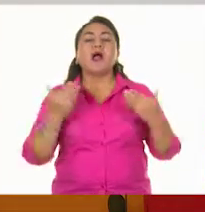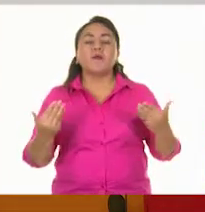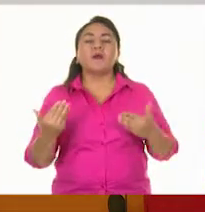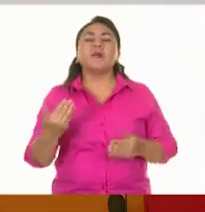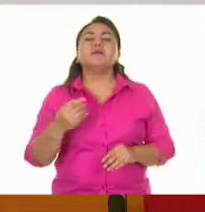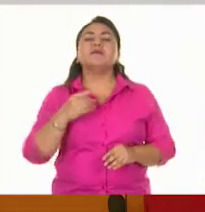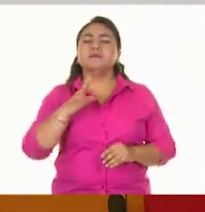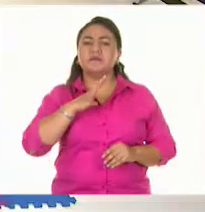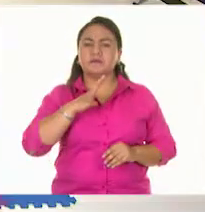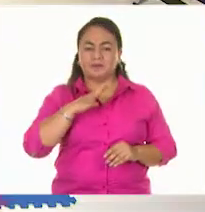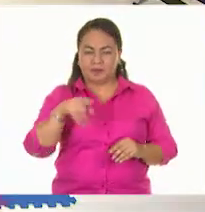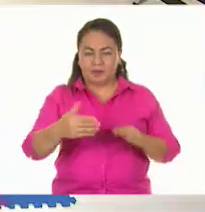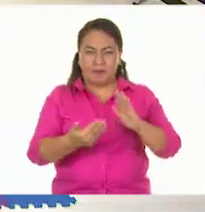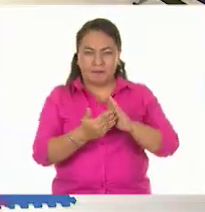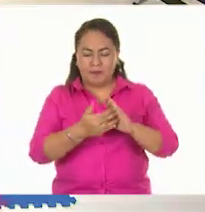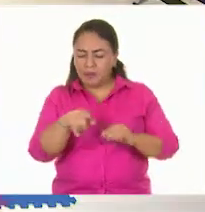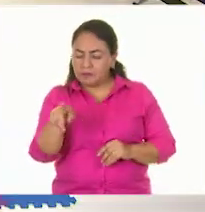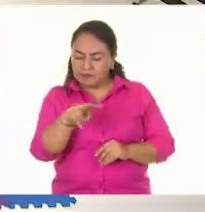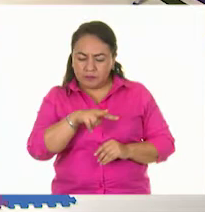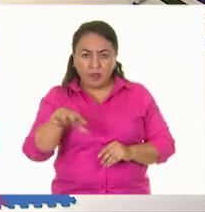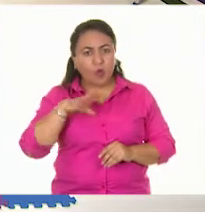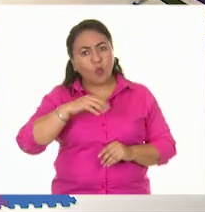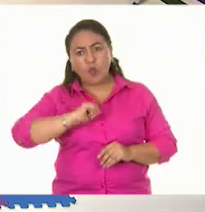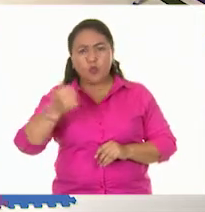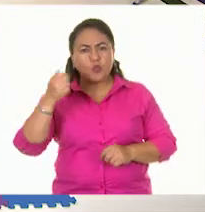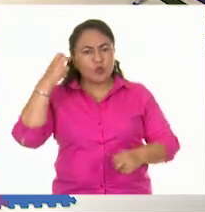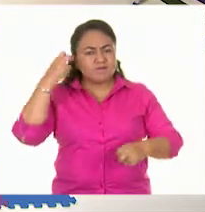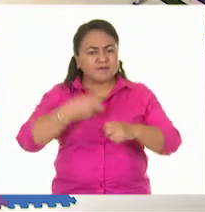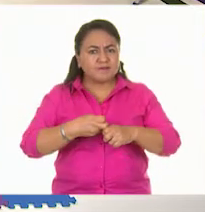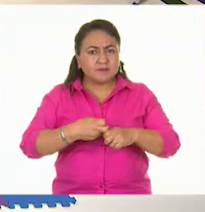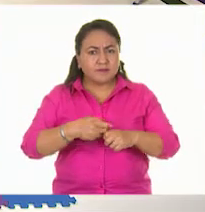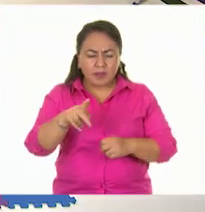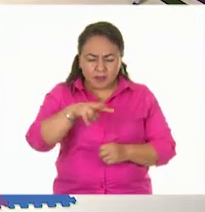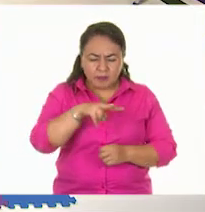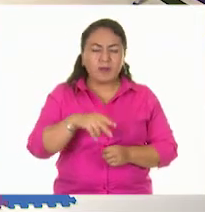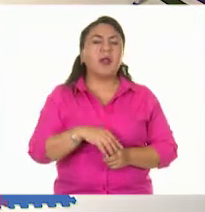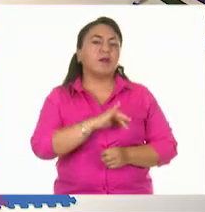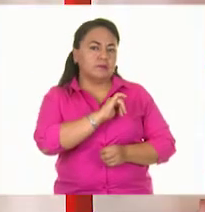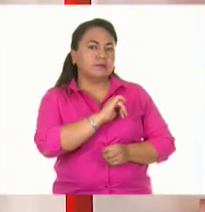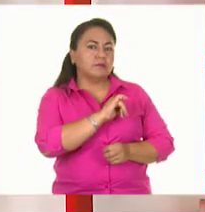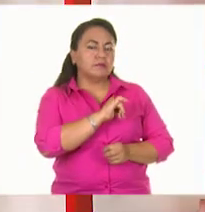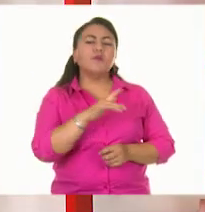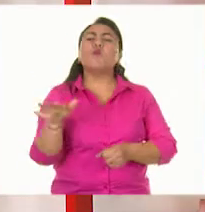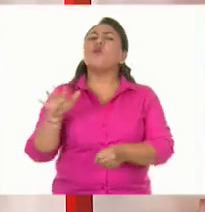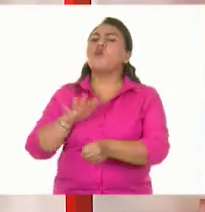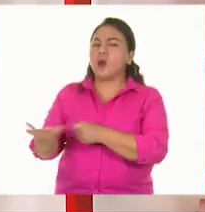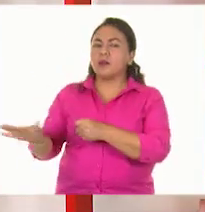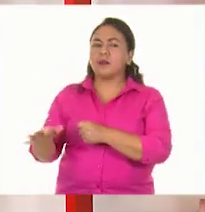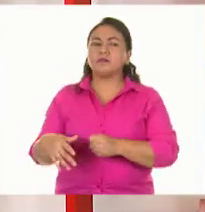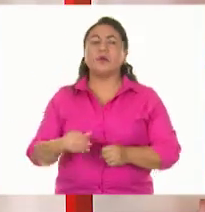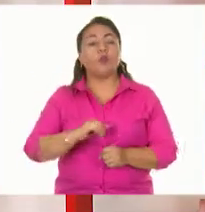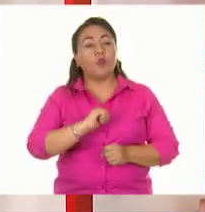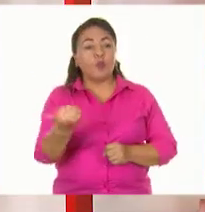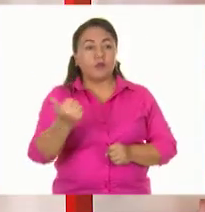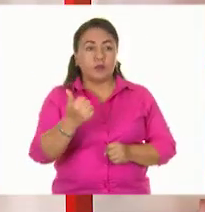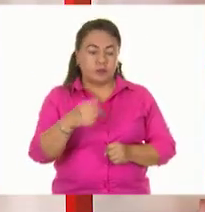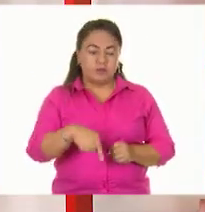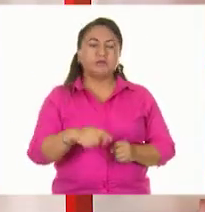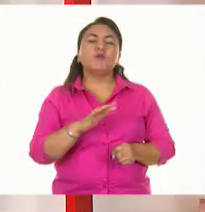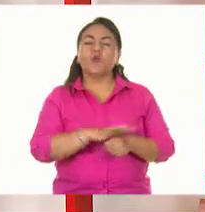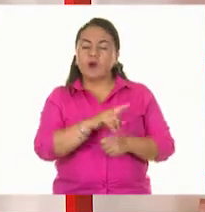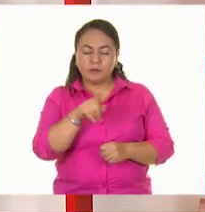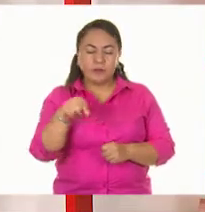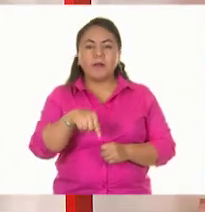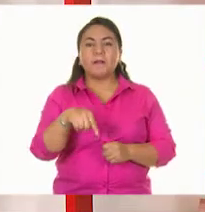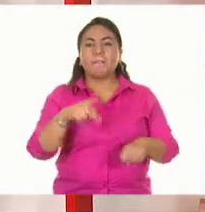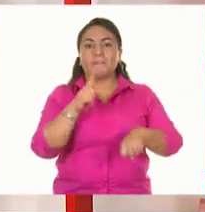Alexia, ¿hay otro sólido ahí en la mesa? Sí, tenemos... ¿Cuál, por ejemplo? Otro objeto sólido que puede ser